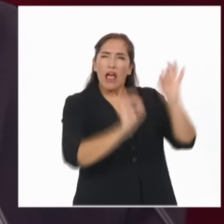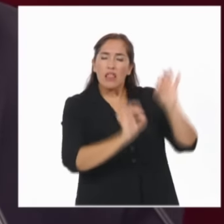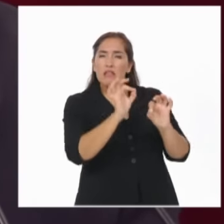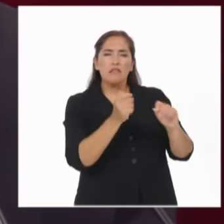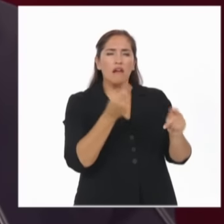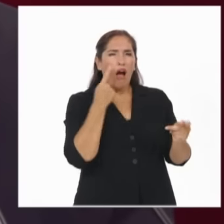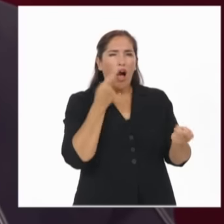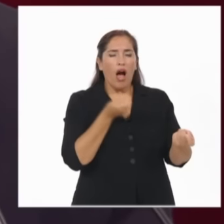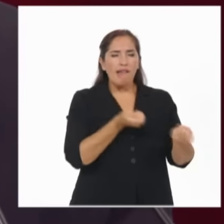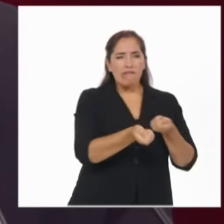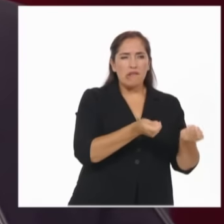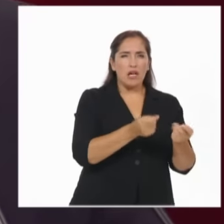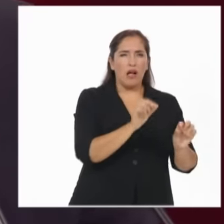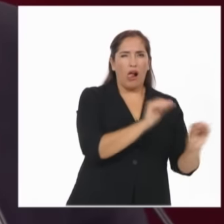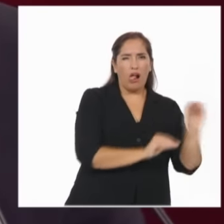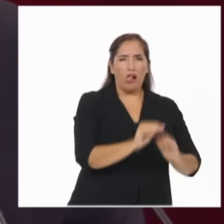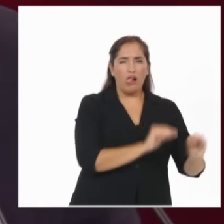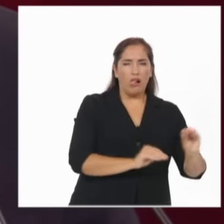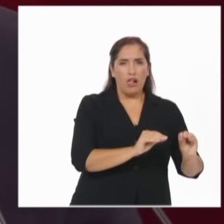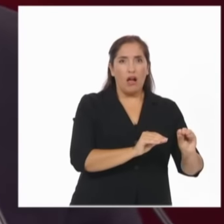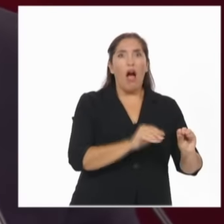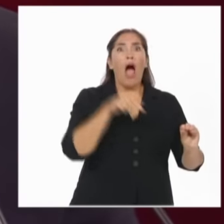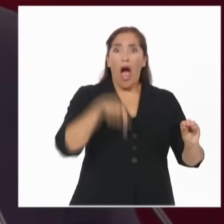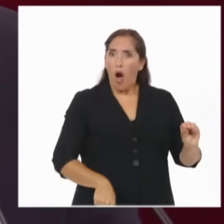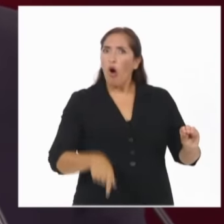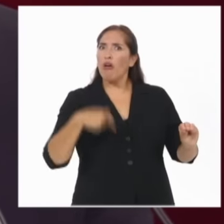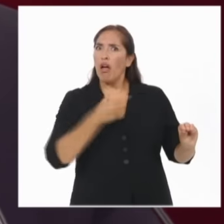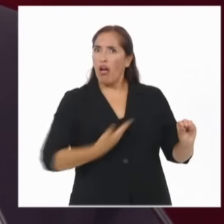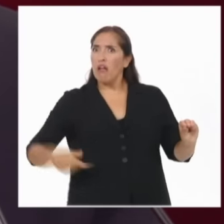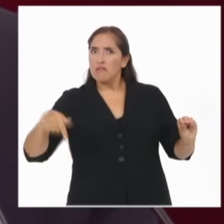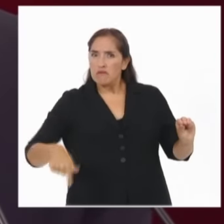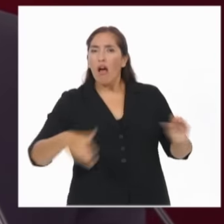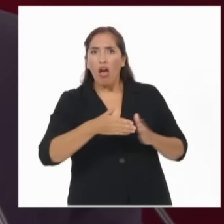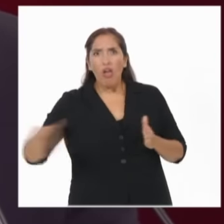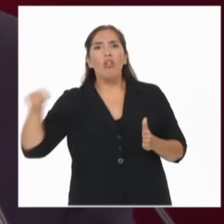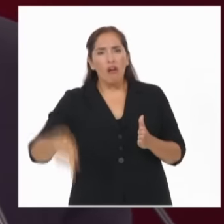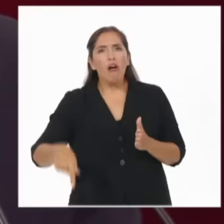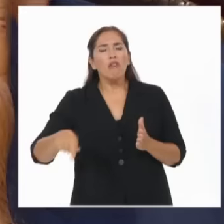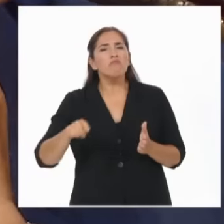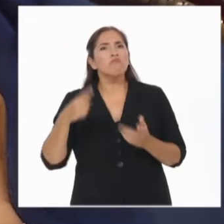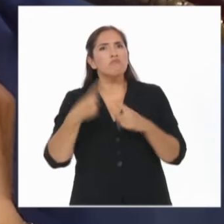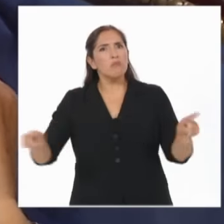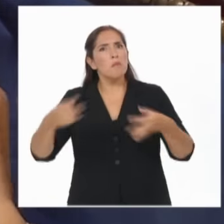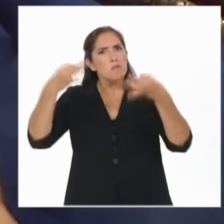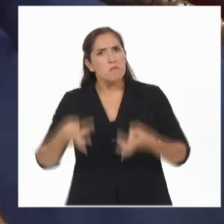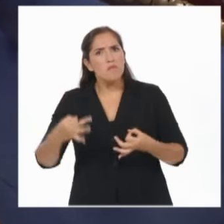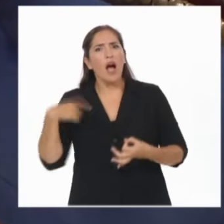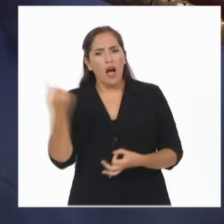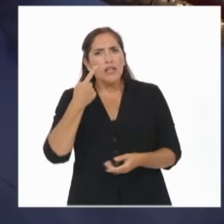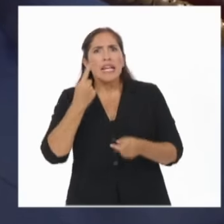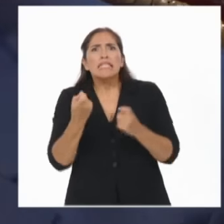argentinos tenemos estadísticas confiables, algo indispensable para saber dónde estamos parados.